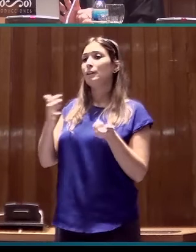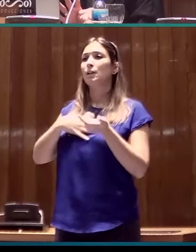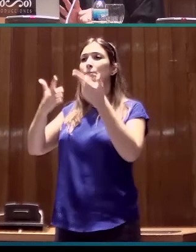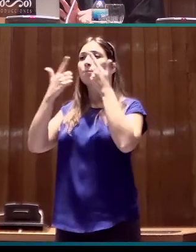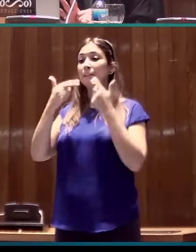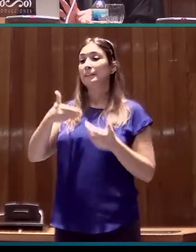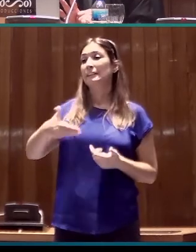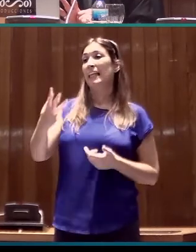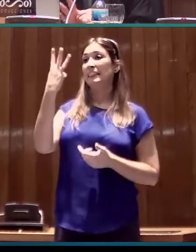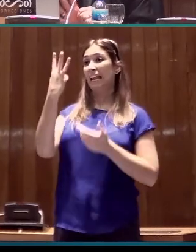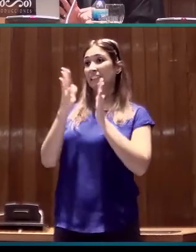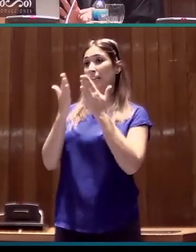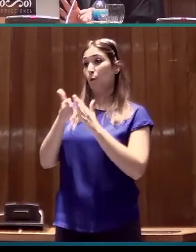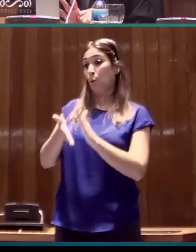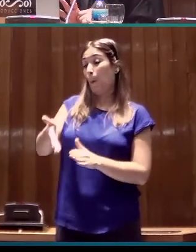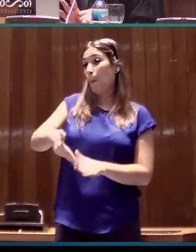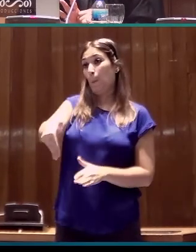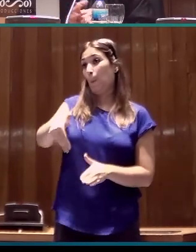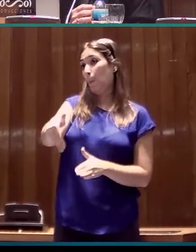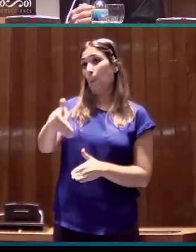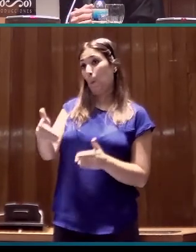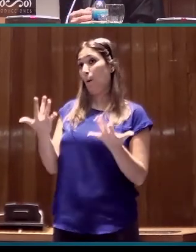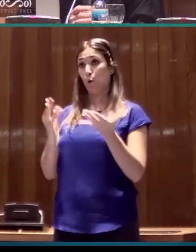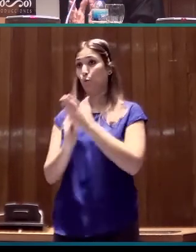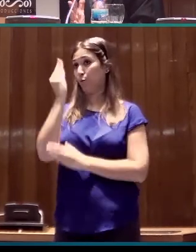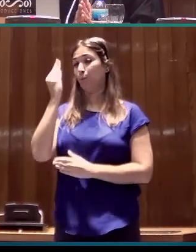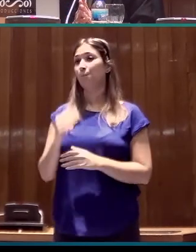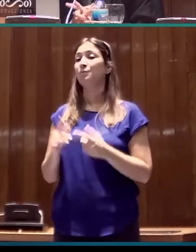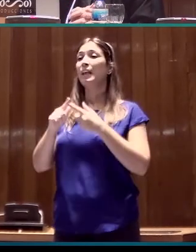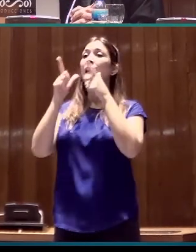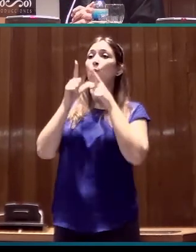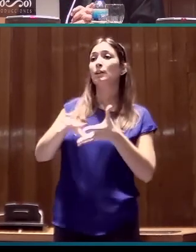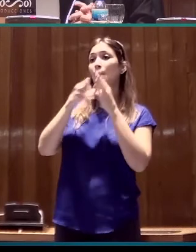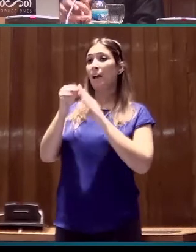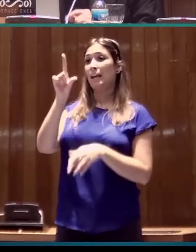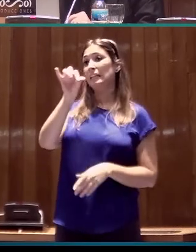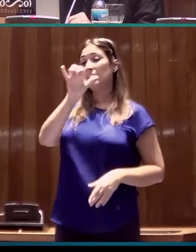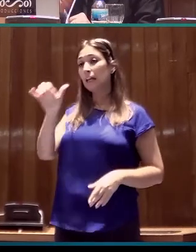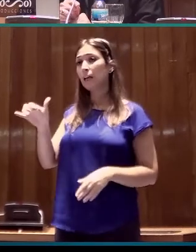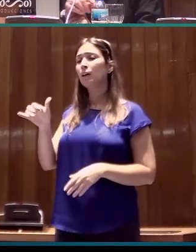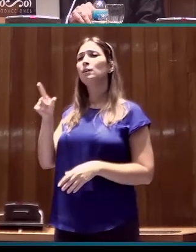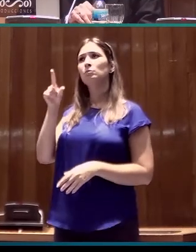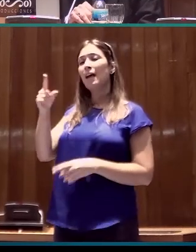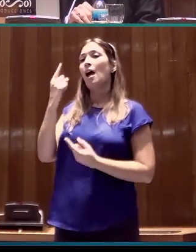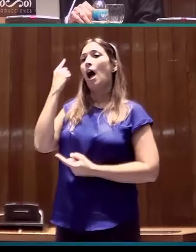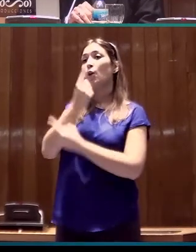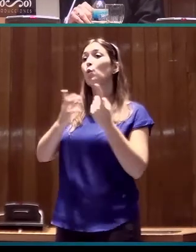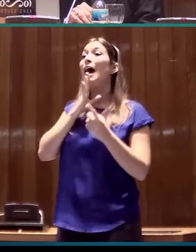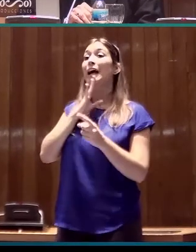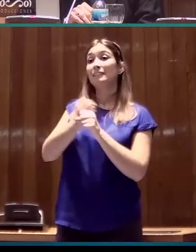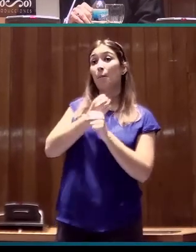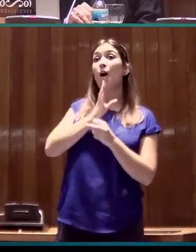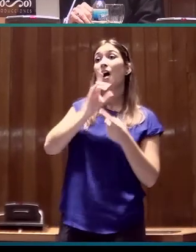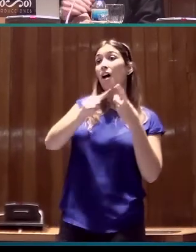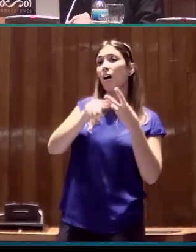próximos tres libros que se aventuran que salgan rápidamente. Lingüística aplicada a lengua de signos española, en la que estarán algunos de esos trabajos.